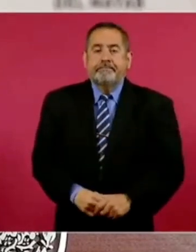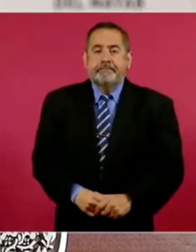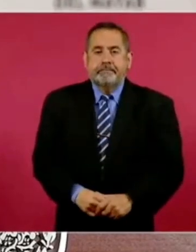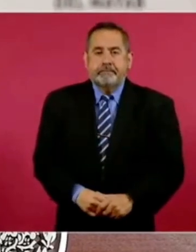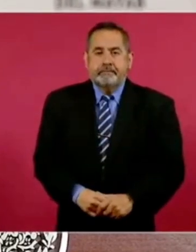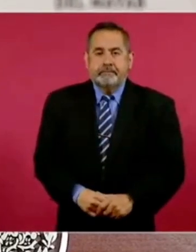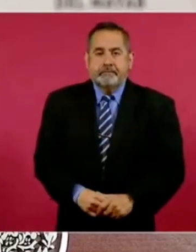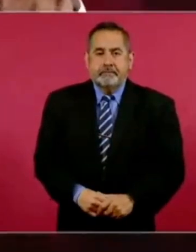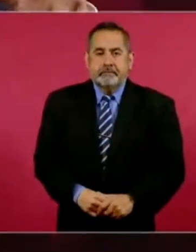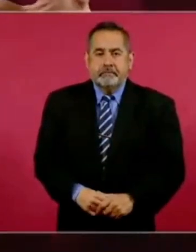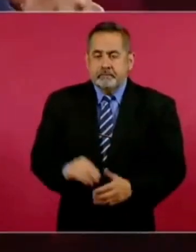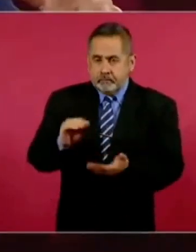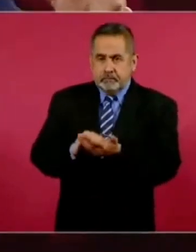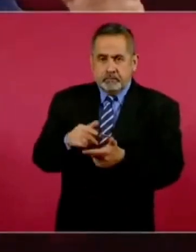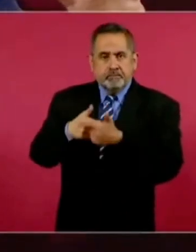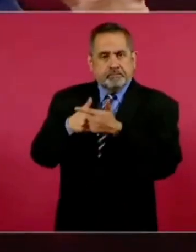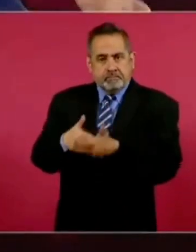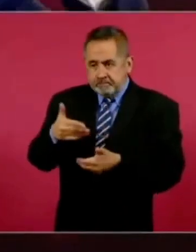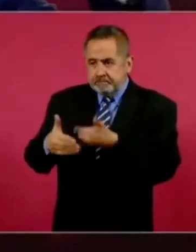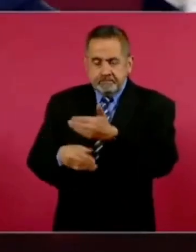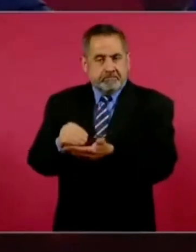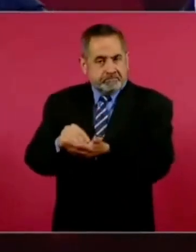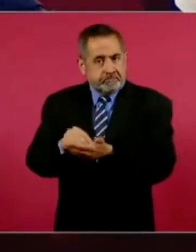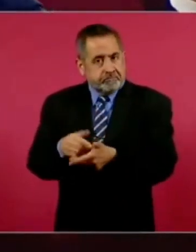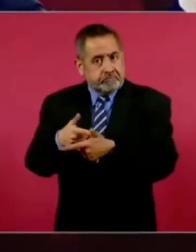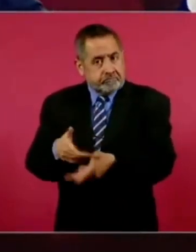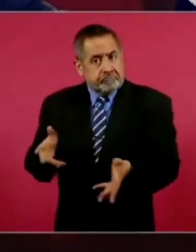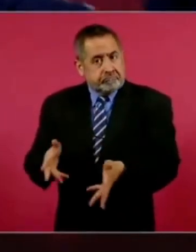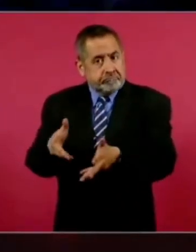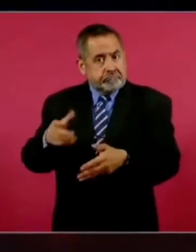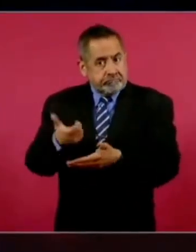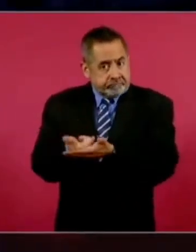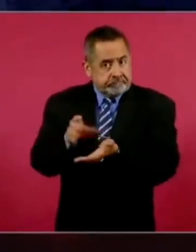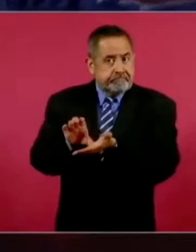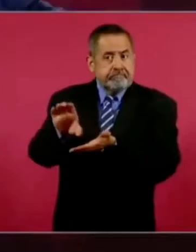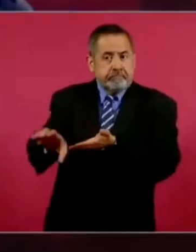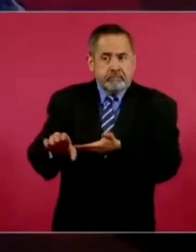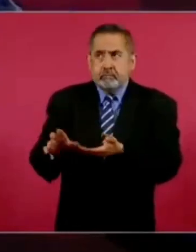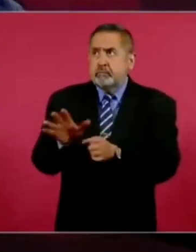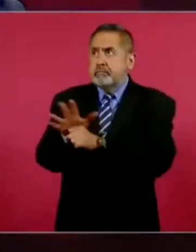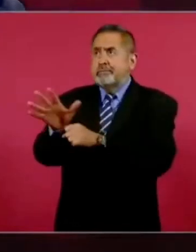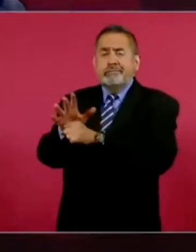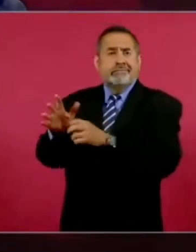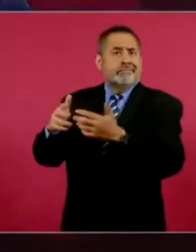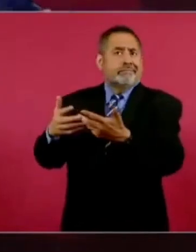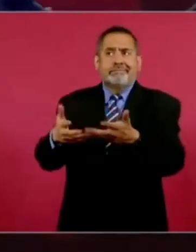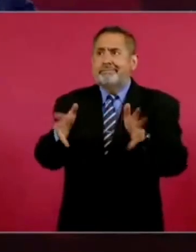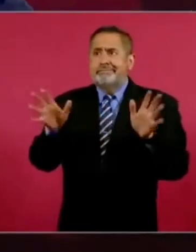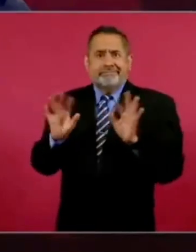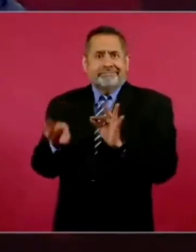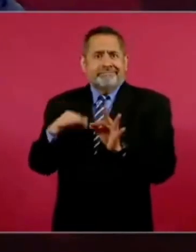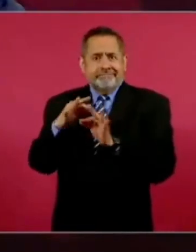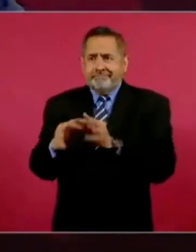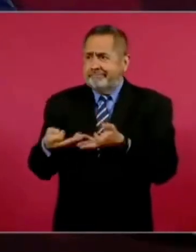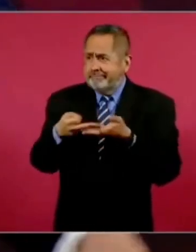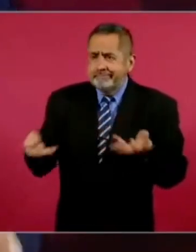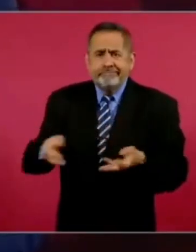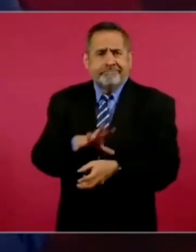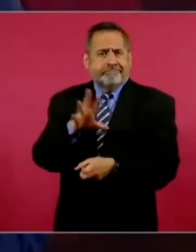Seguir invirtiendo porque ya se tienen las instalaciones, se tiene el terreno,